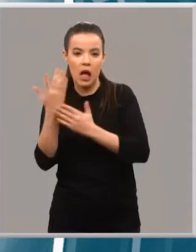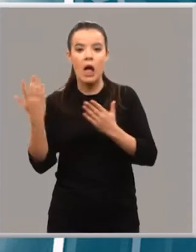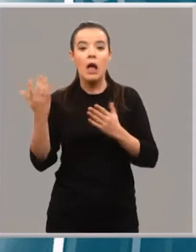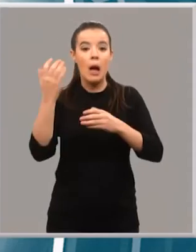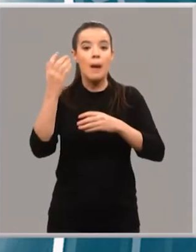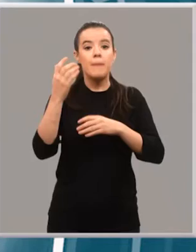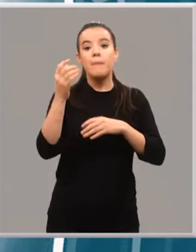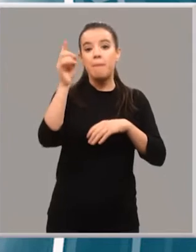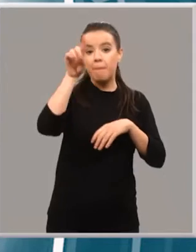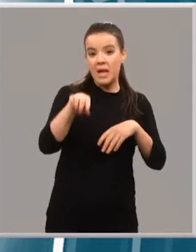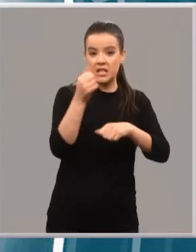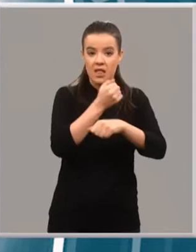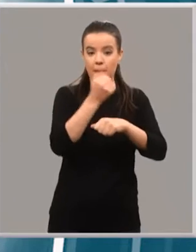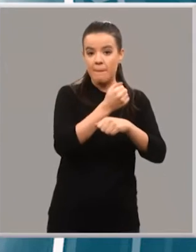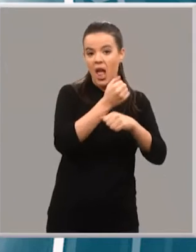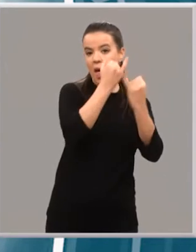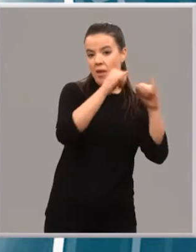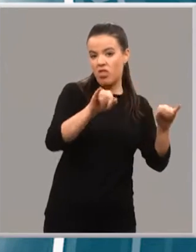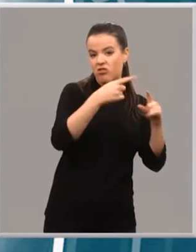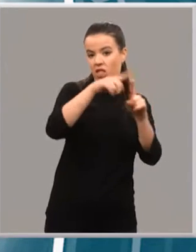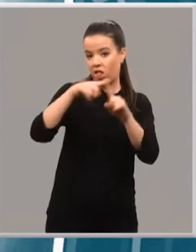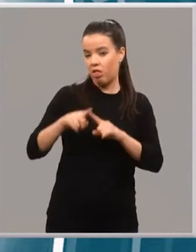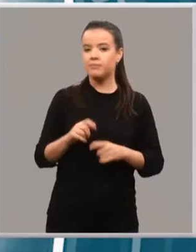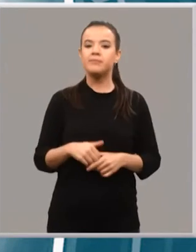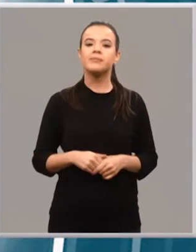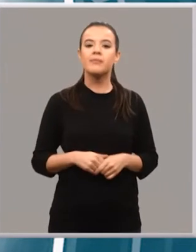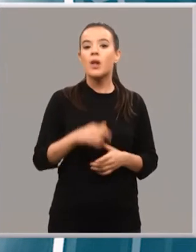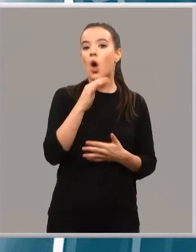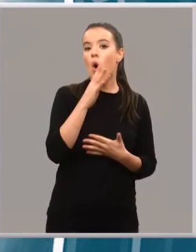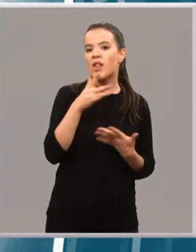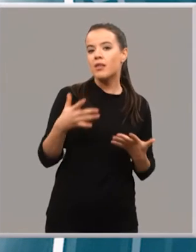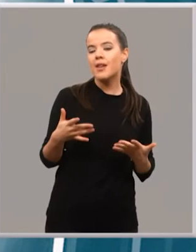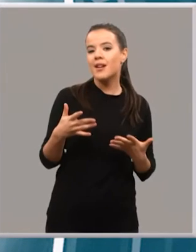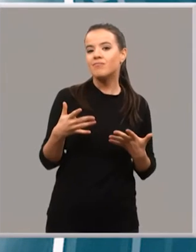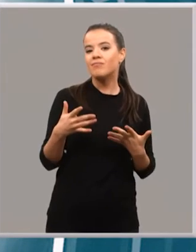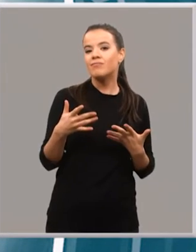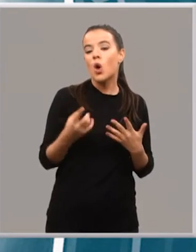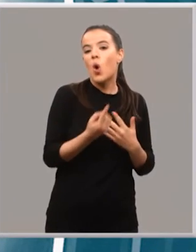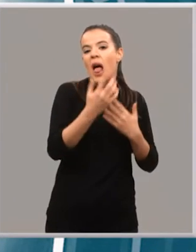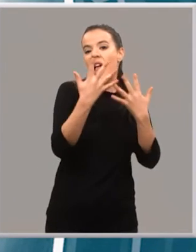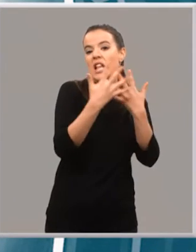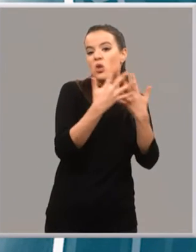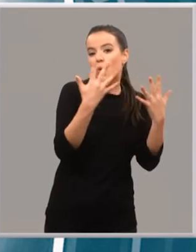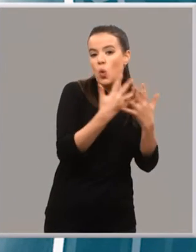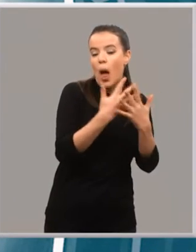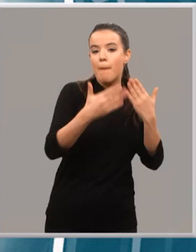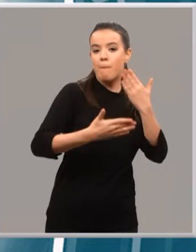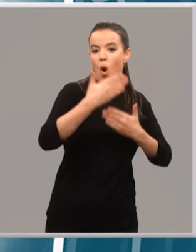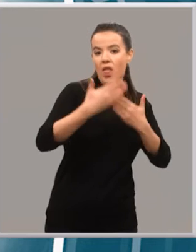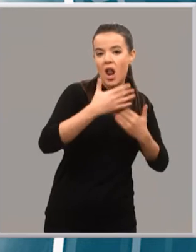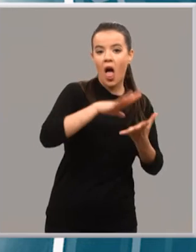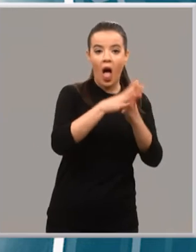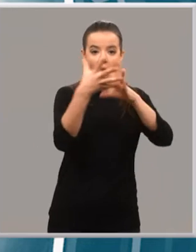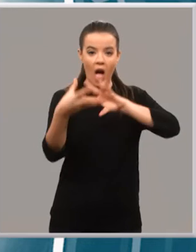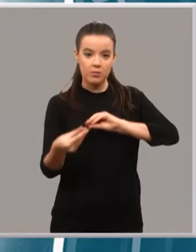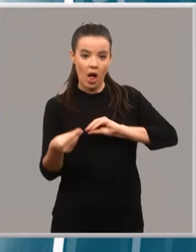diferentes eventos. Hoy en día pues con una estructura moderna, con una estructura adaptada a los